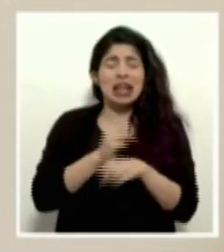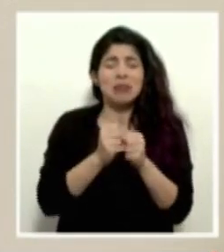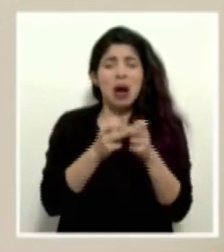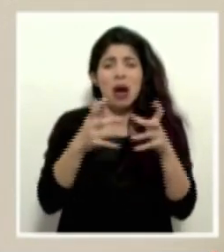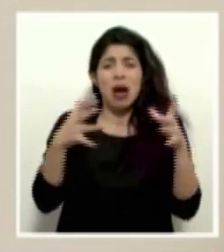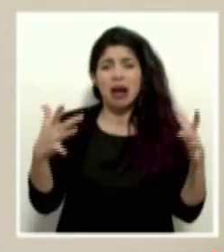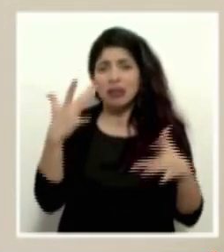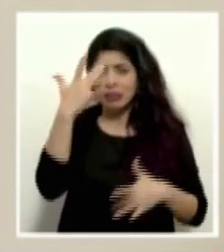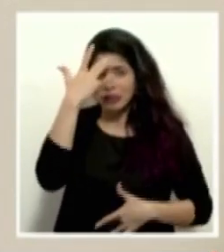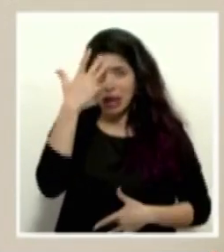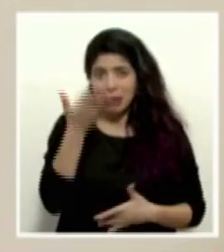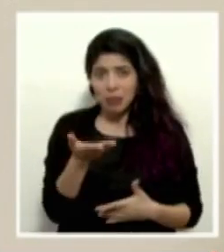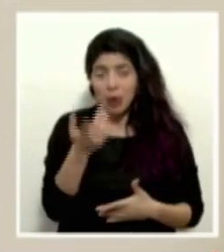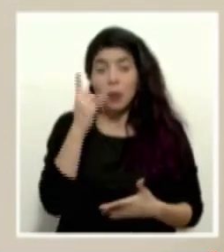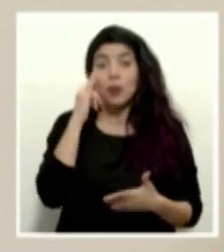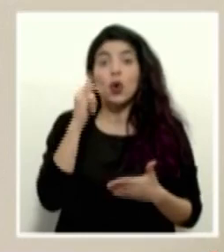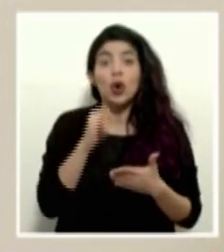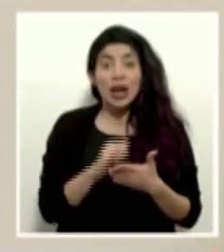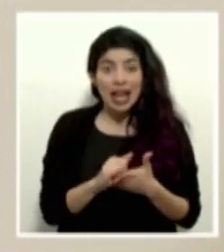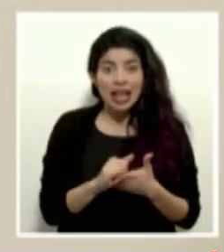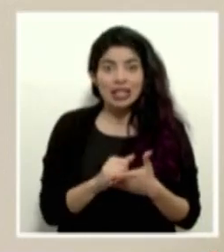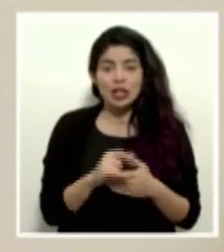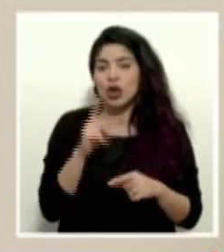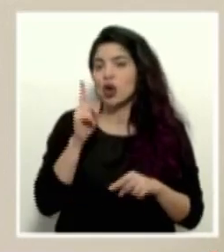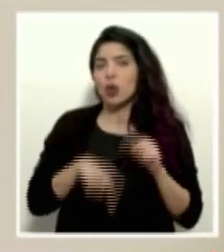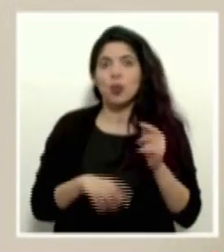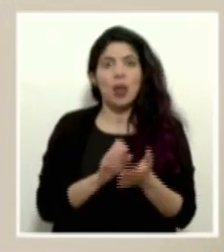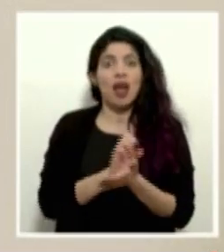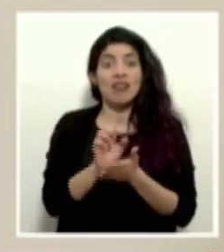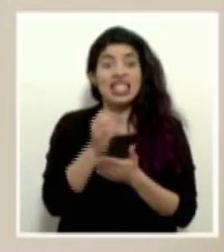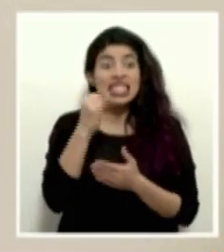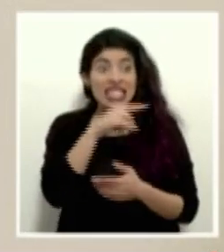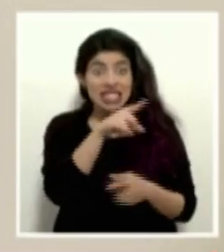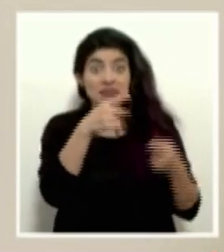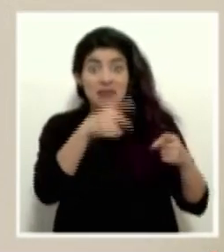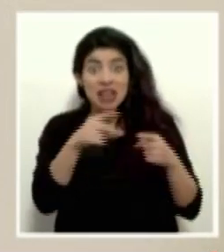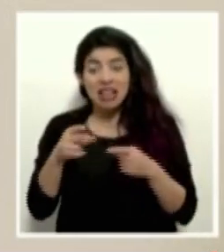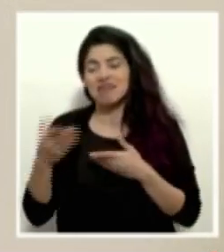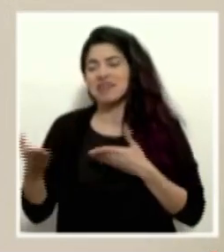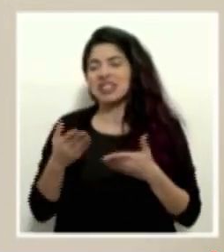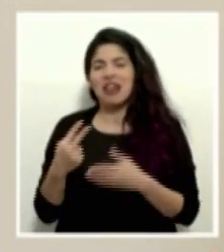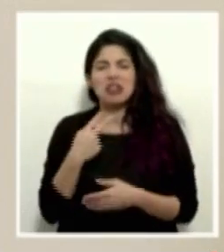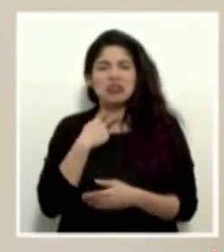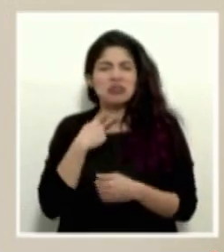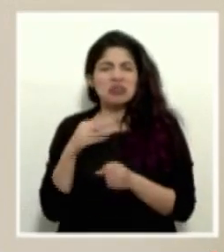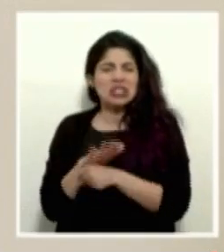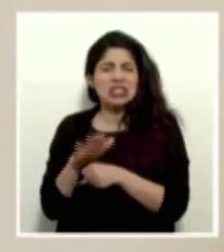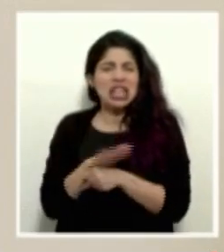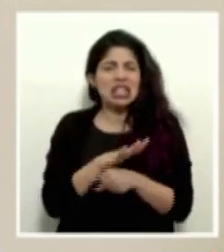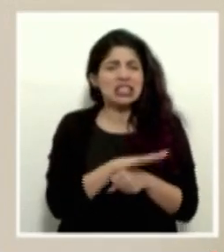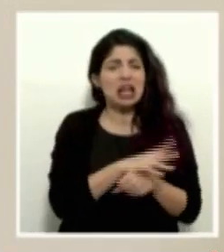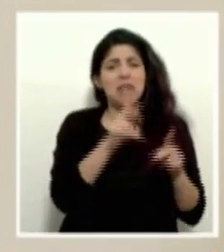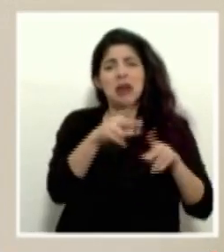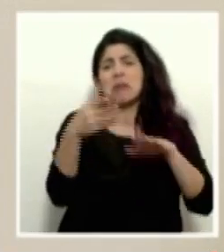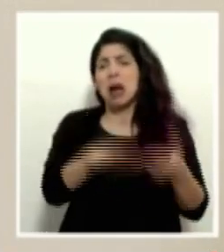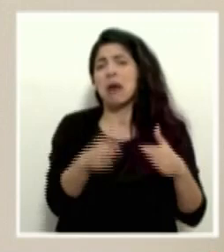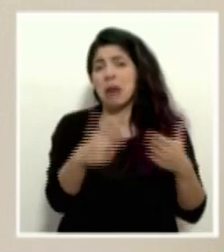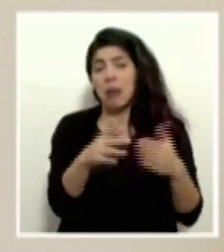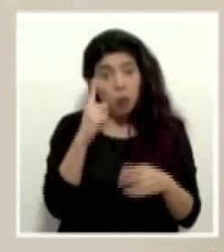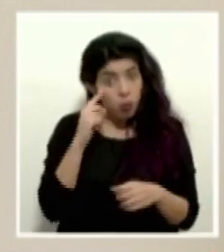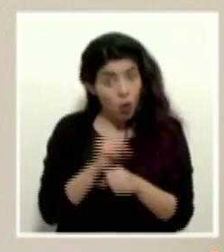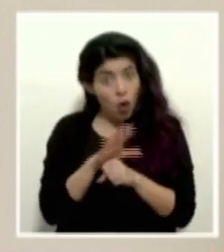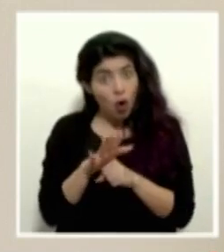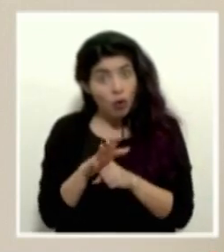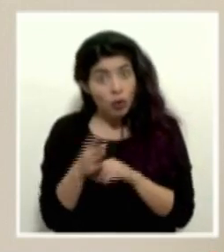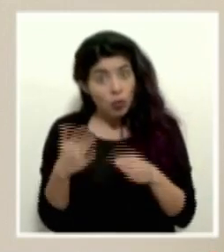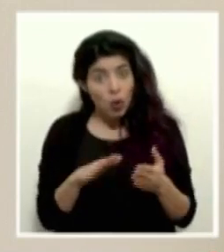eso es justamente lo que lleva de forma irrevocable a que se colapsen los servicios y la gente, como indicaba, empieza a morir, no por COVID